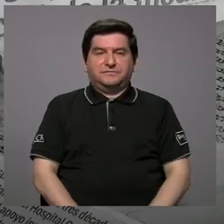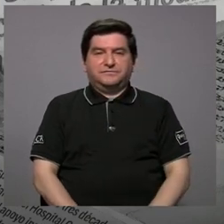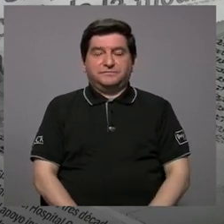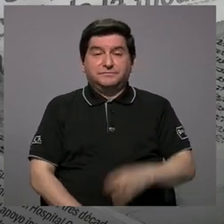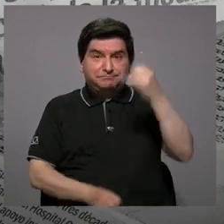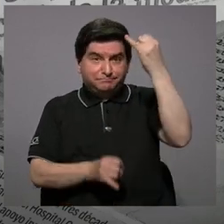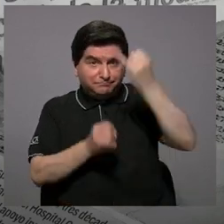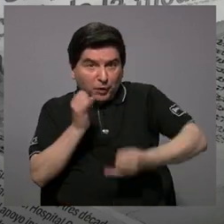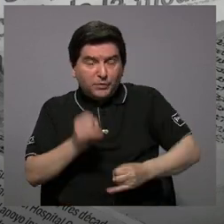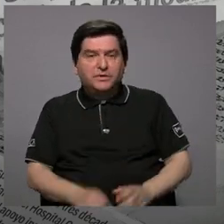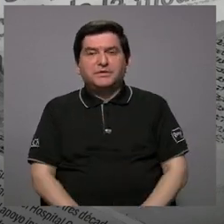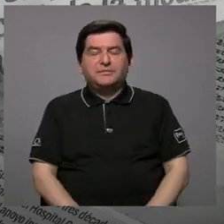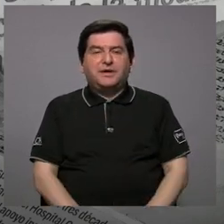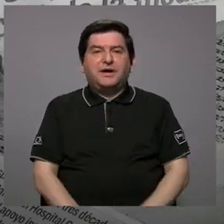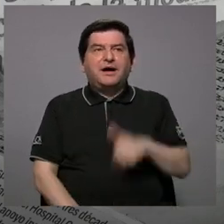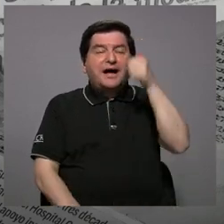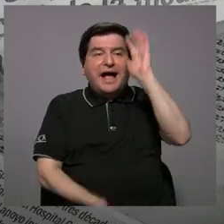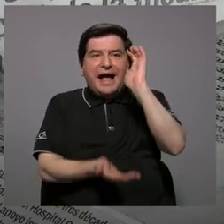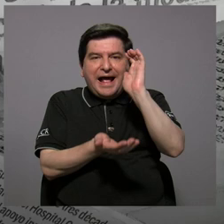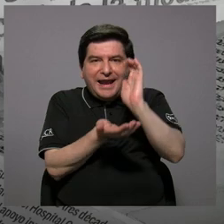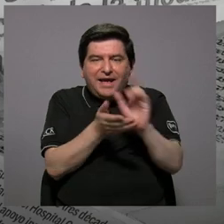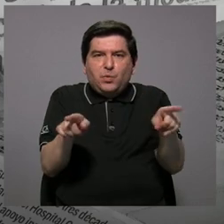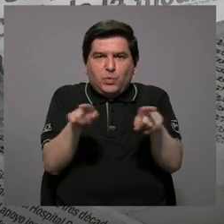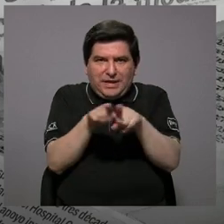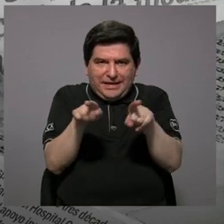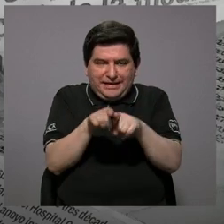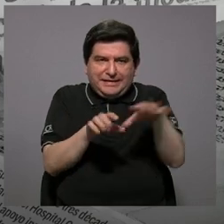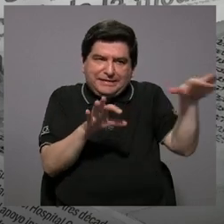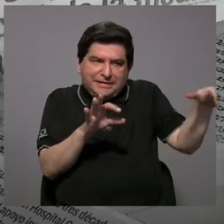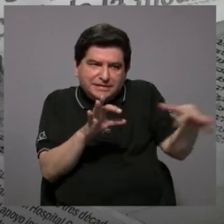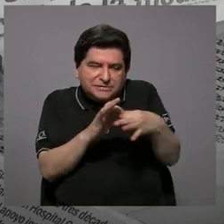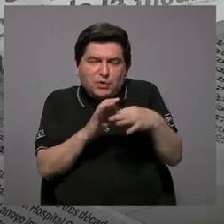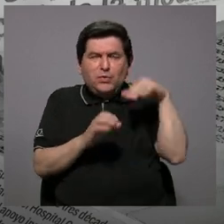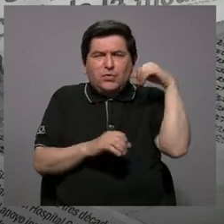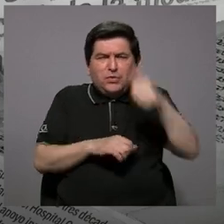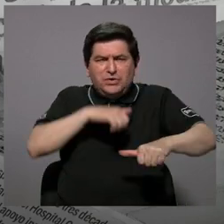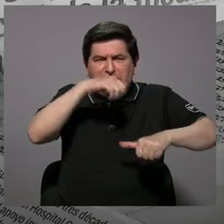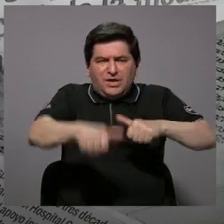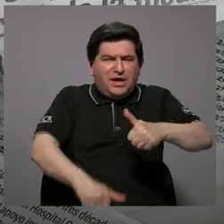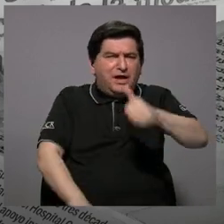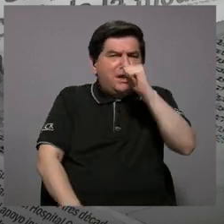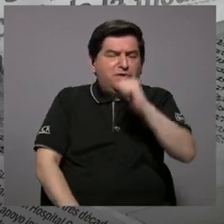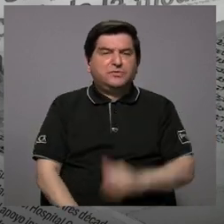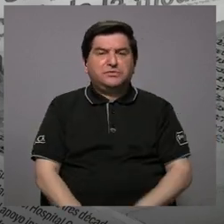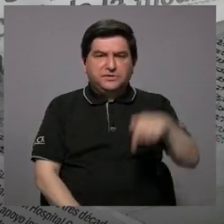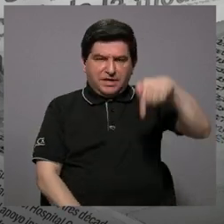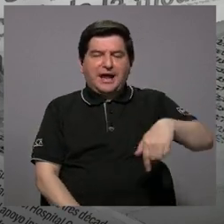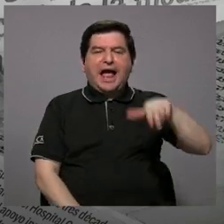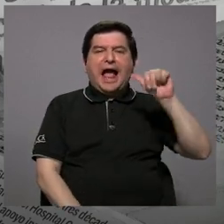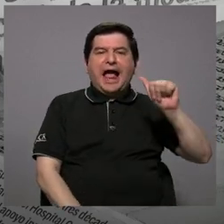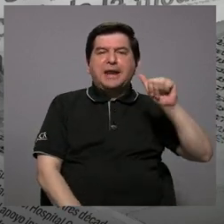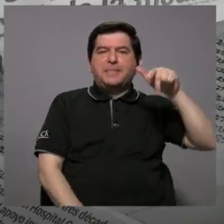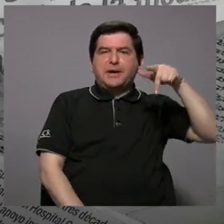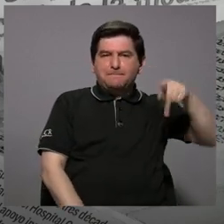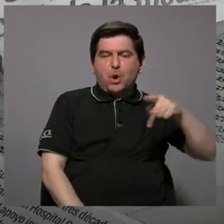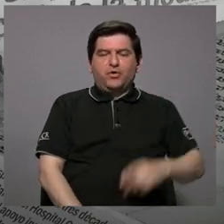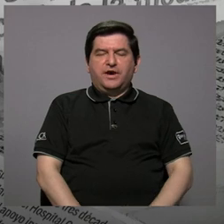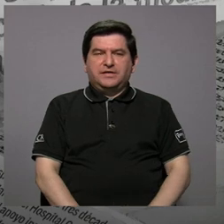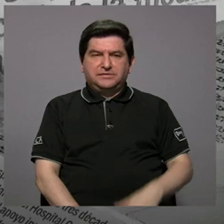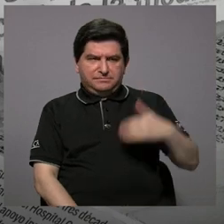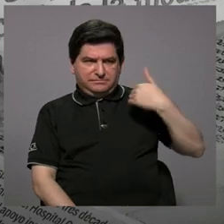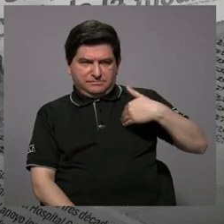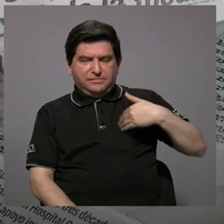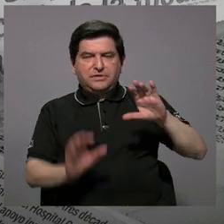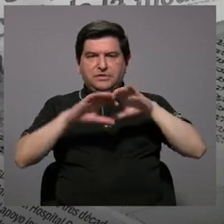finalmente a la abuelita también se une a esta lucha del agua y estamos hablando con don Albert Porras sobre